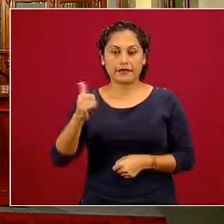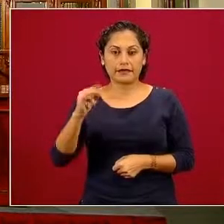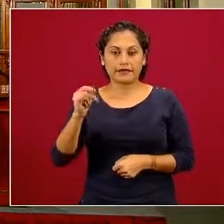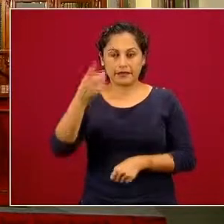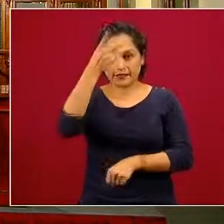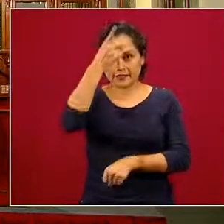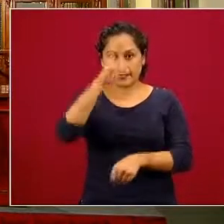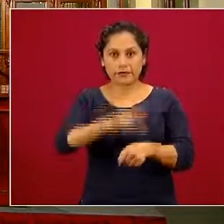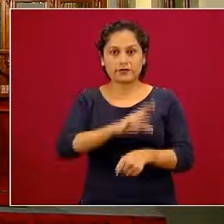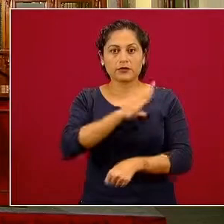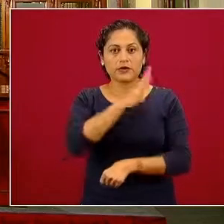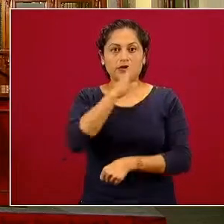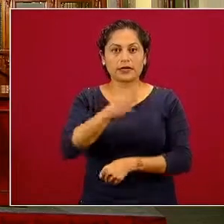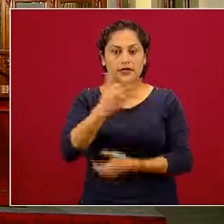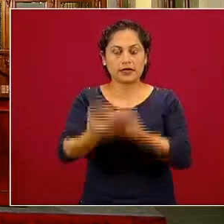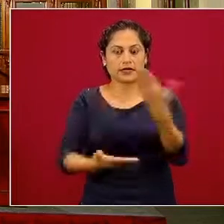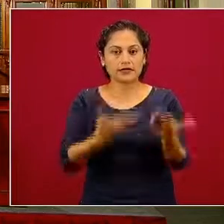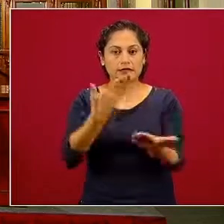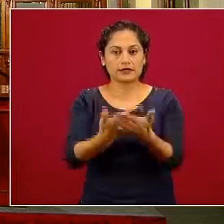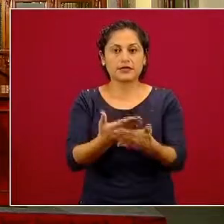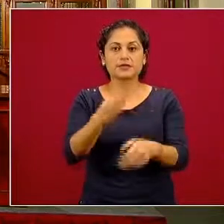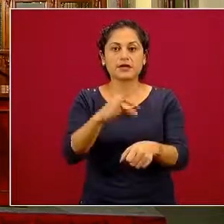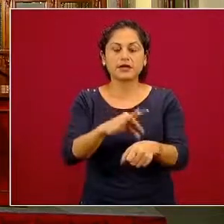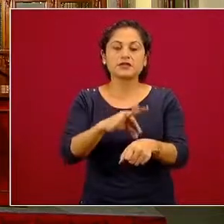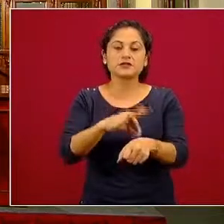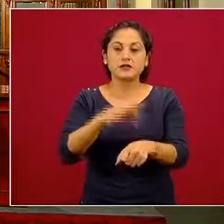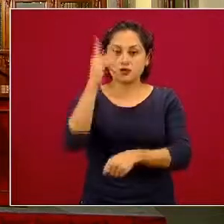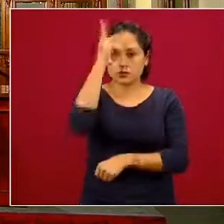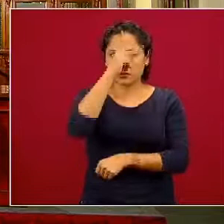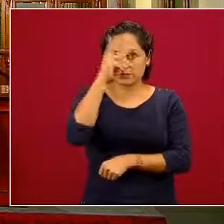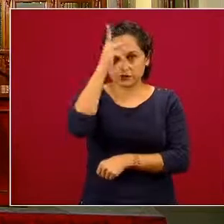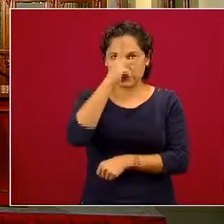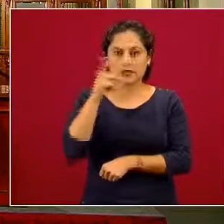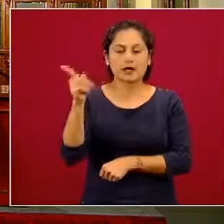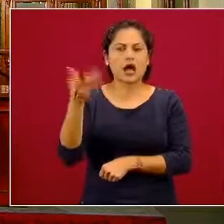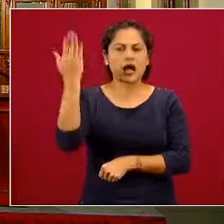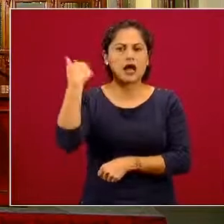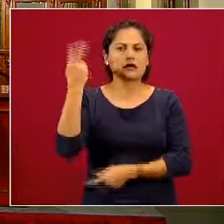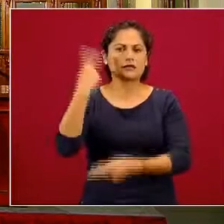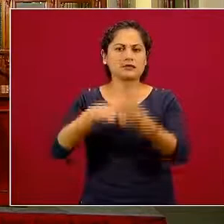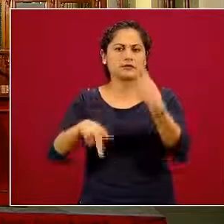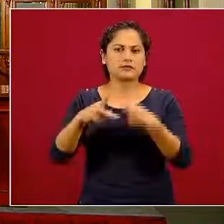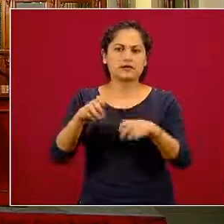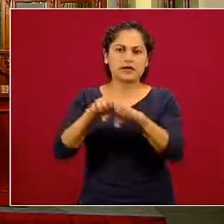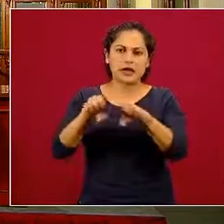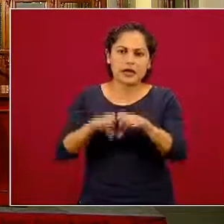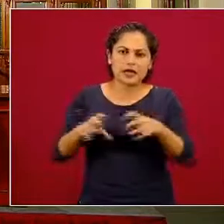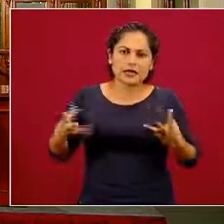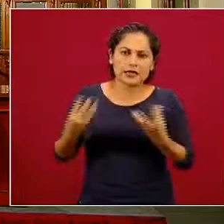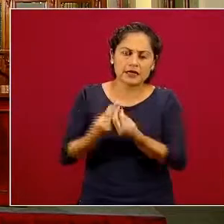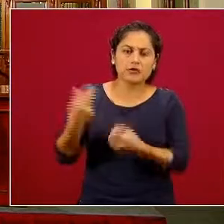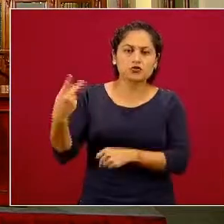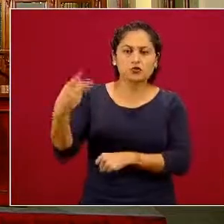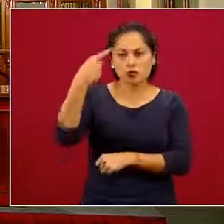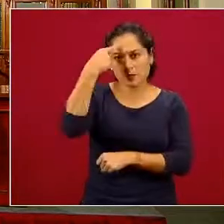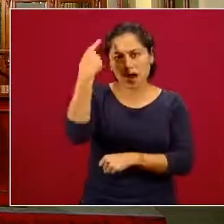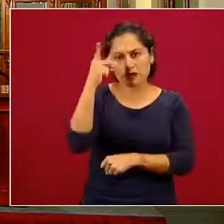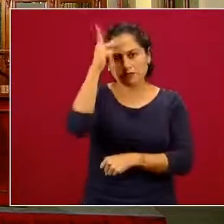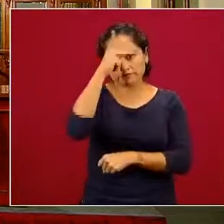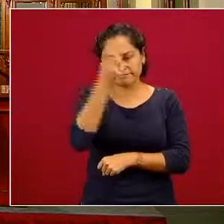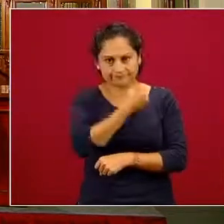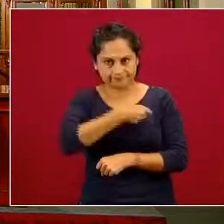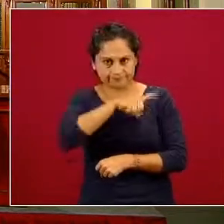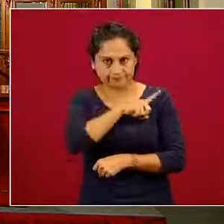general de los servicios de atención psiquiátrica, que ha venido en otras ocasiones junto con el equipo de salud mental. Él